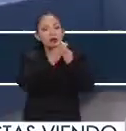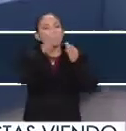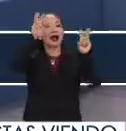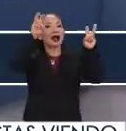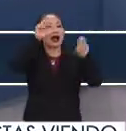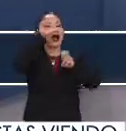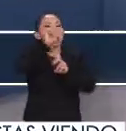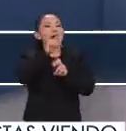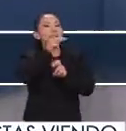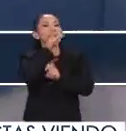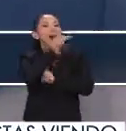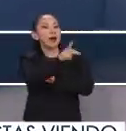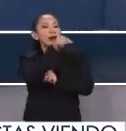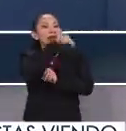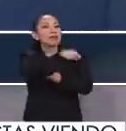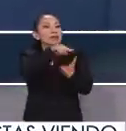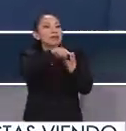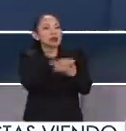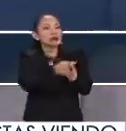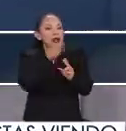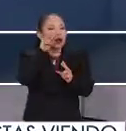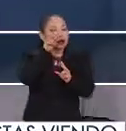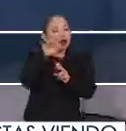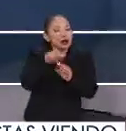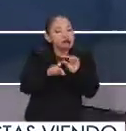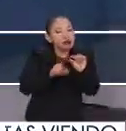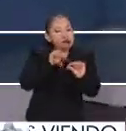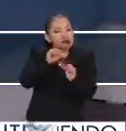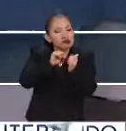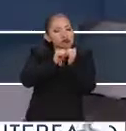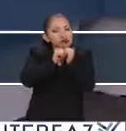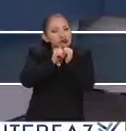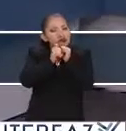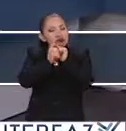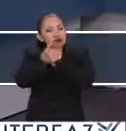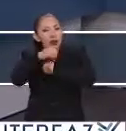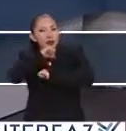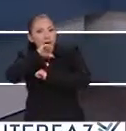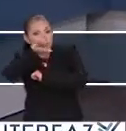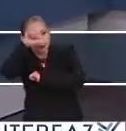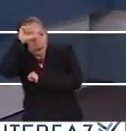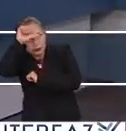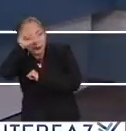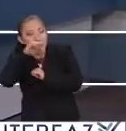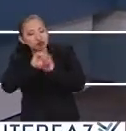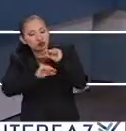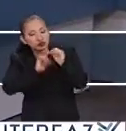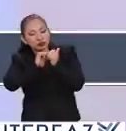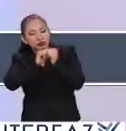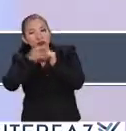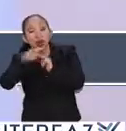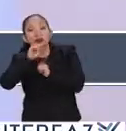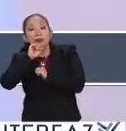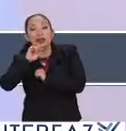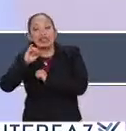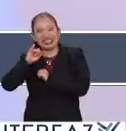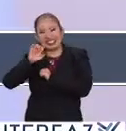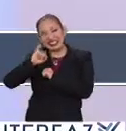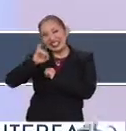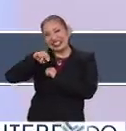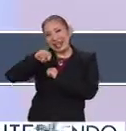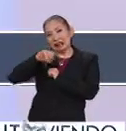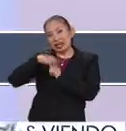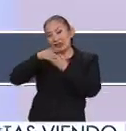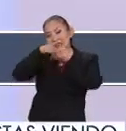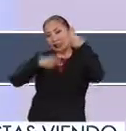palabra y ahí es donde empieza a dominar este proceso de alfabetización. Pero además el INEA tiene